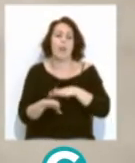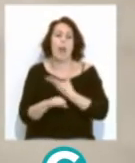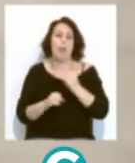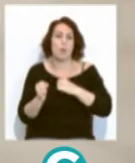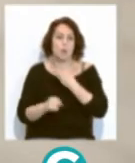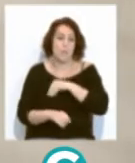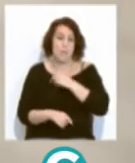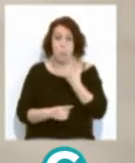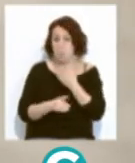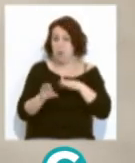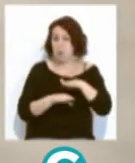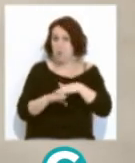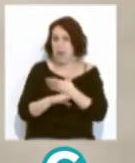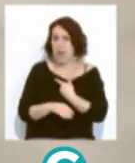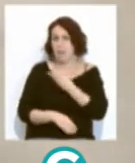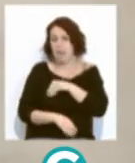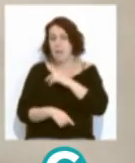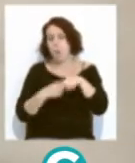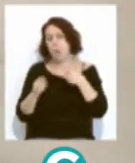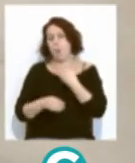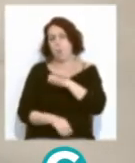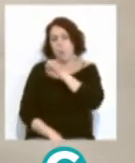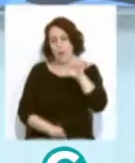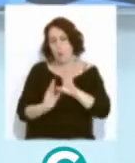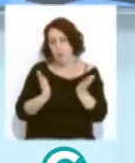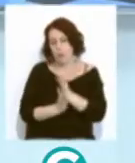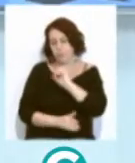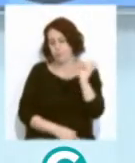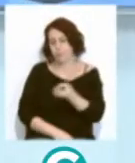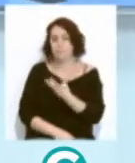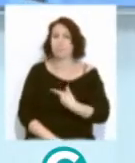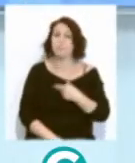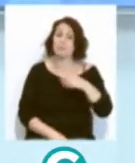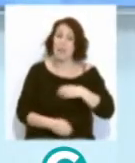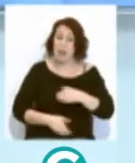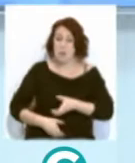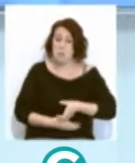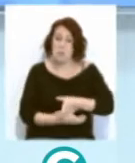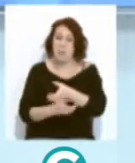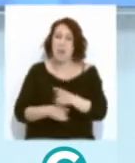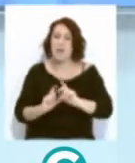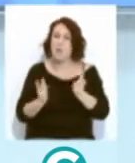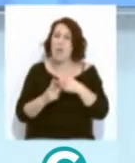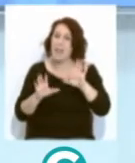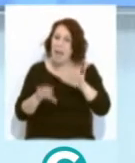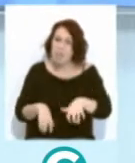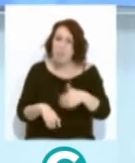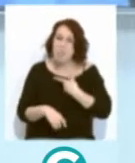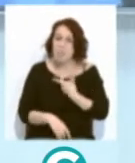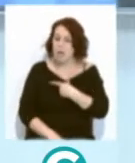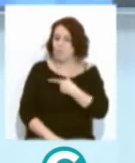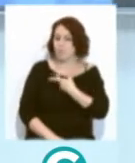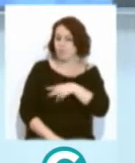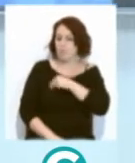Esto es un pasito para el de España, para el de Europa, el Mundial. Y en rugby el equipo gaditano arranca un meritorio